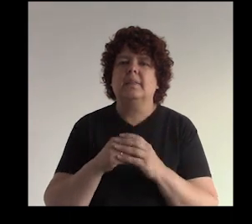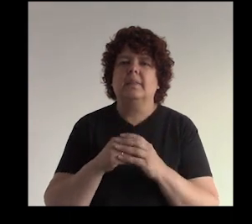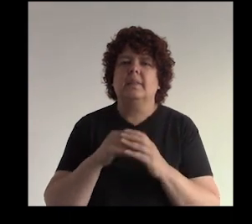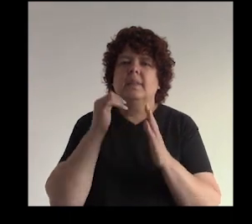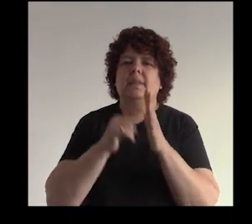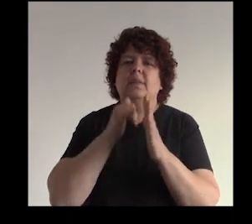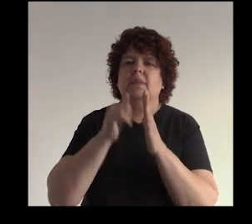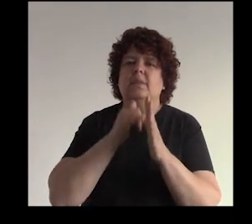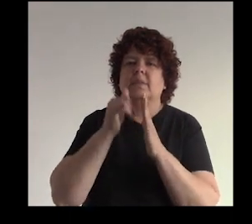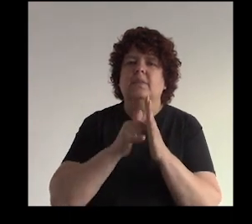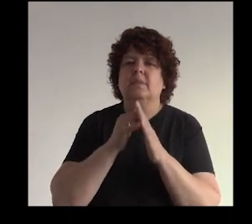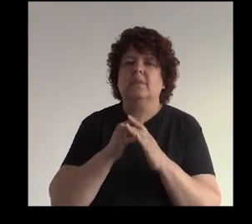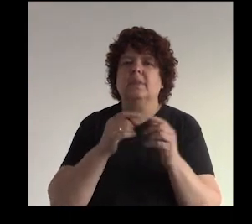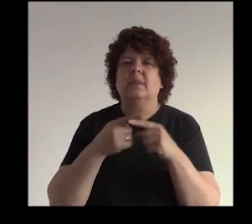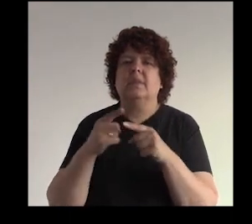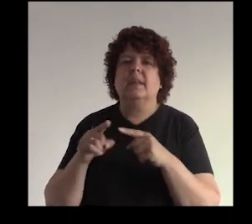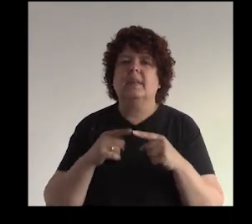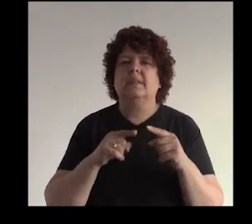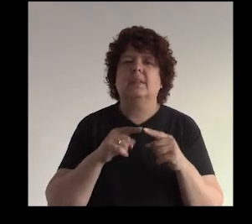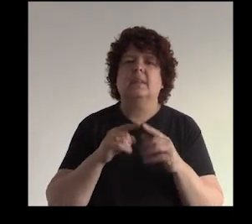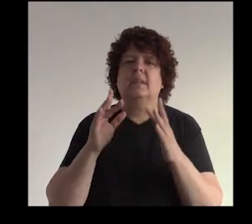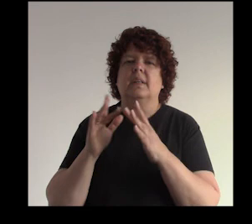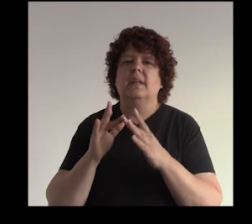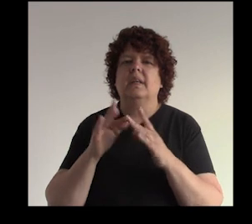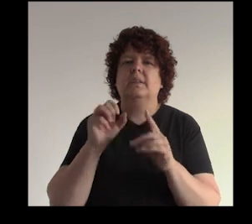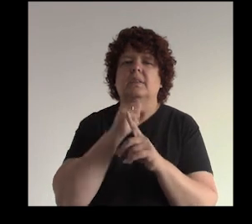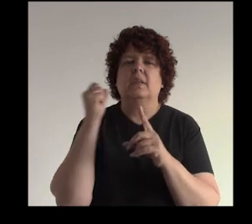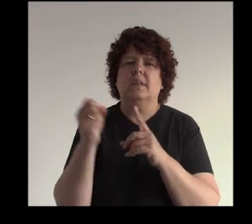y de YouTube y por de varias redes sociales